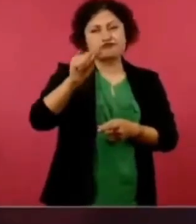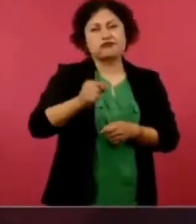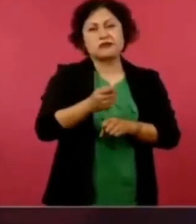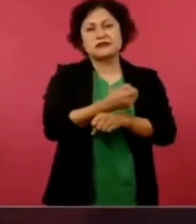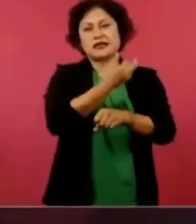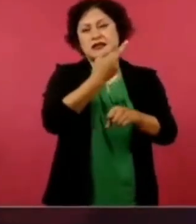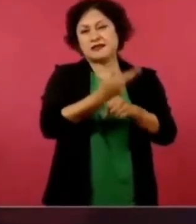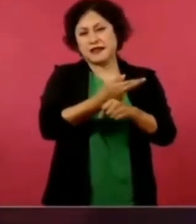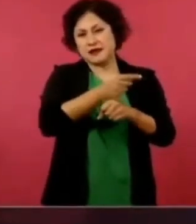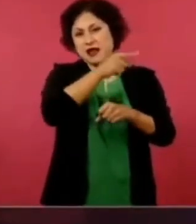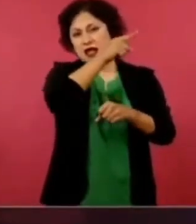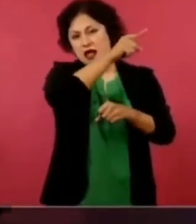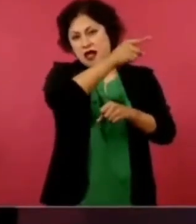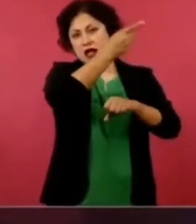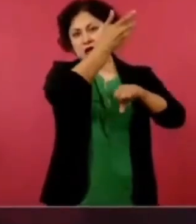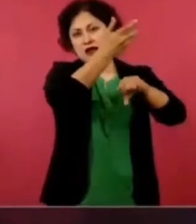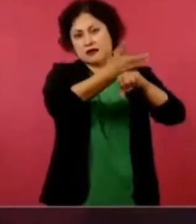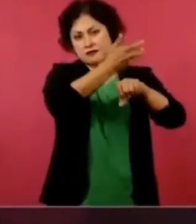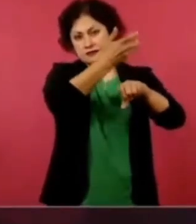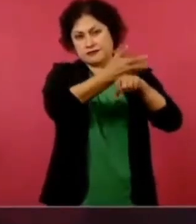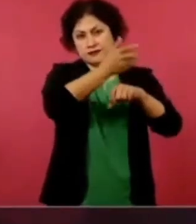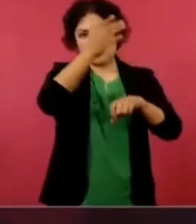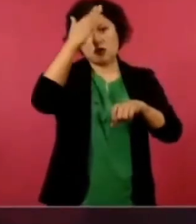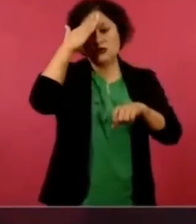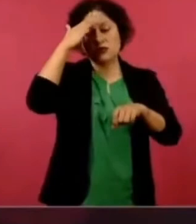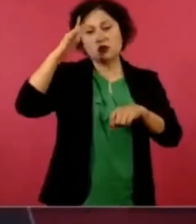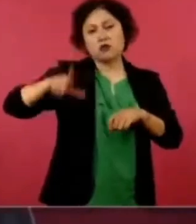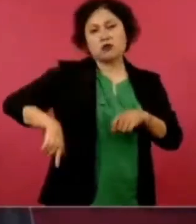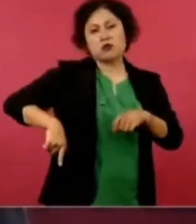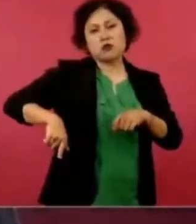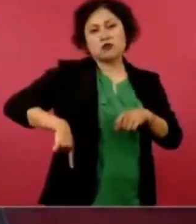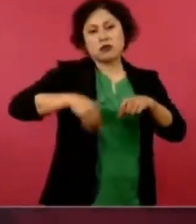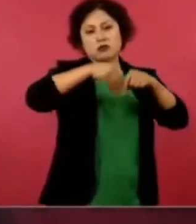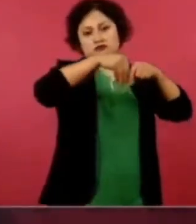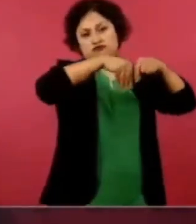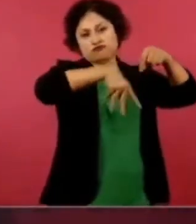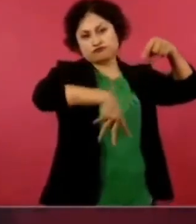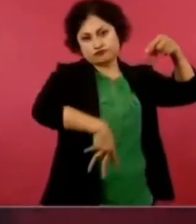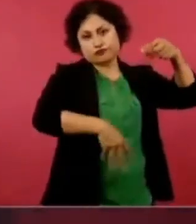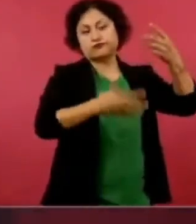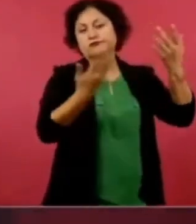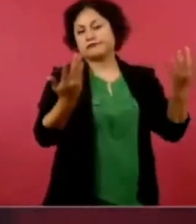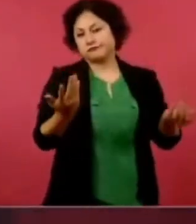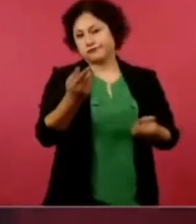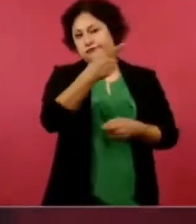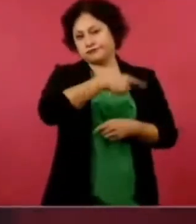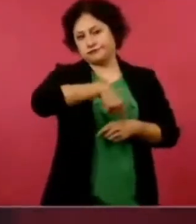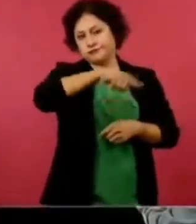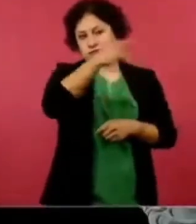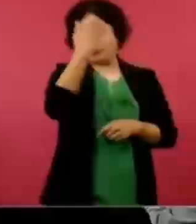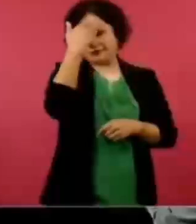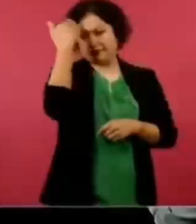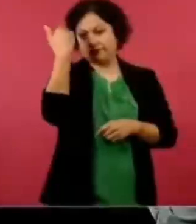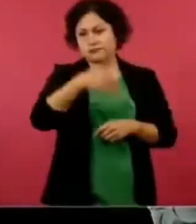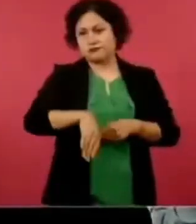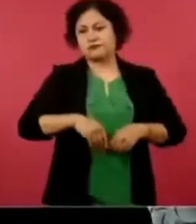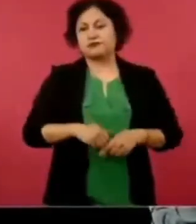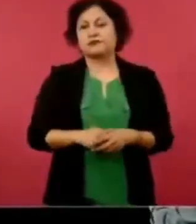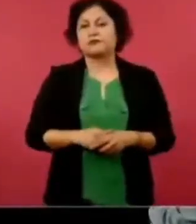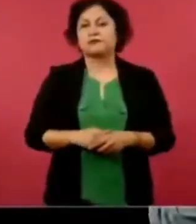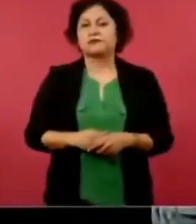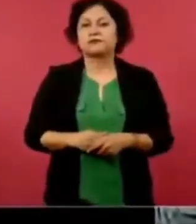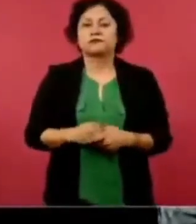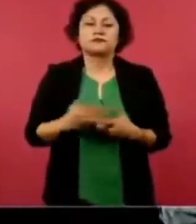Son sus formas de gobierno que debemos de